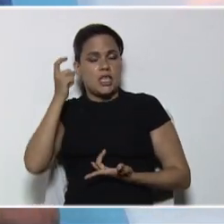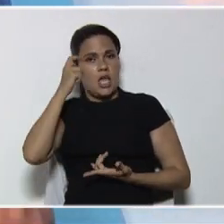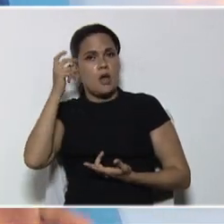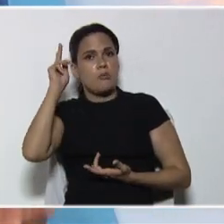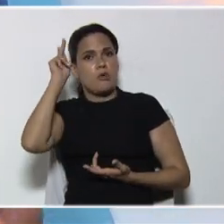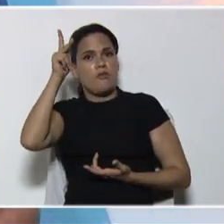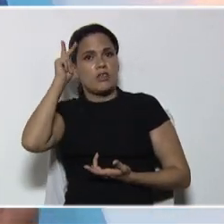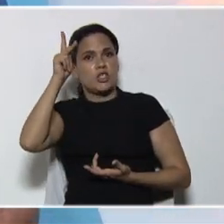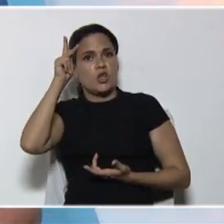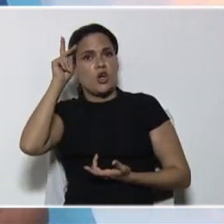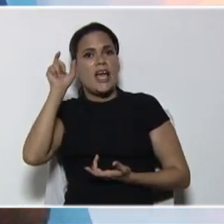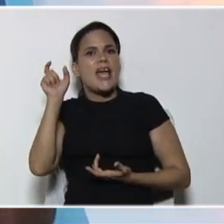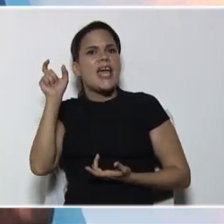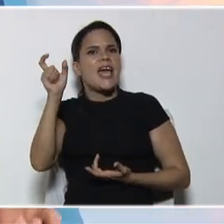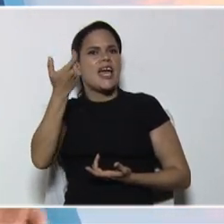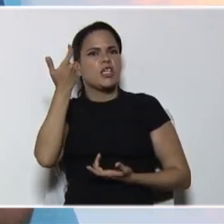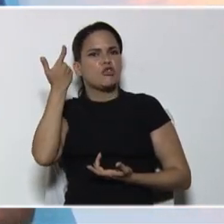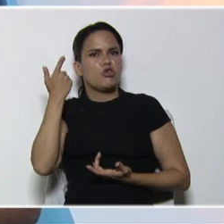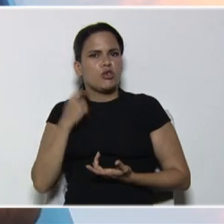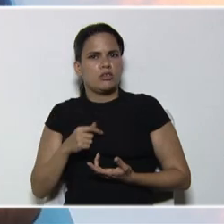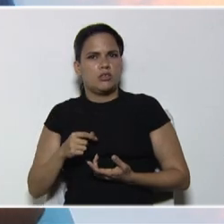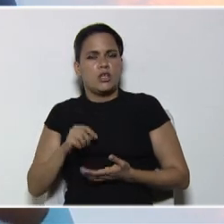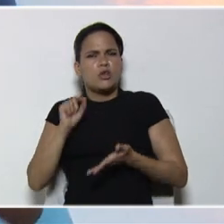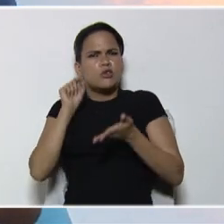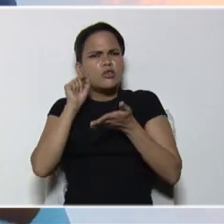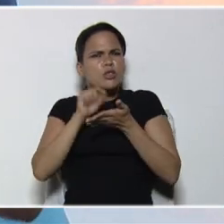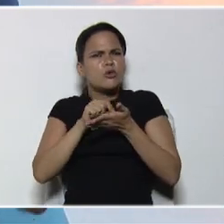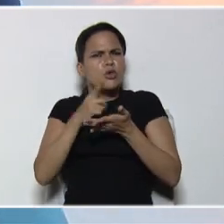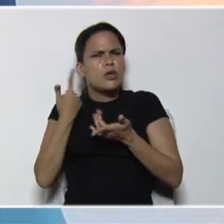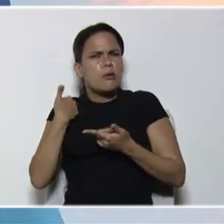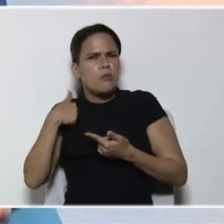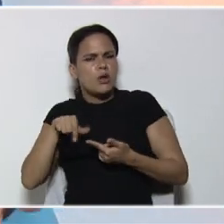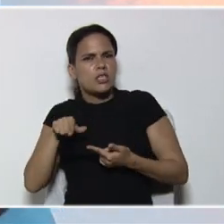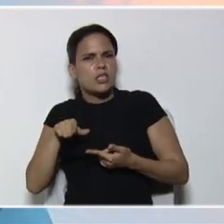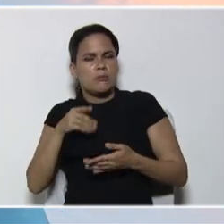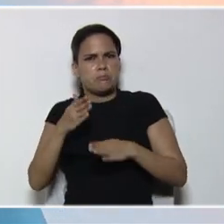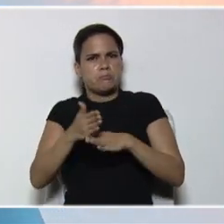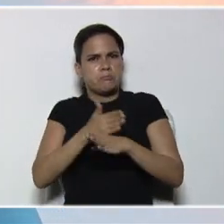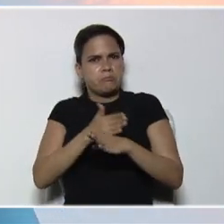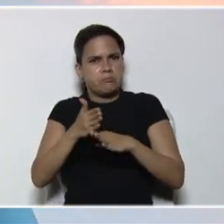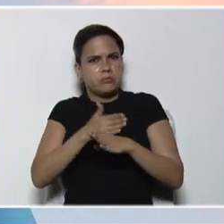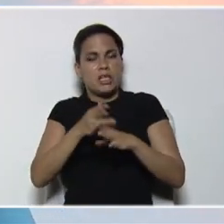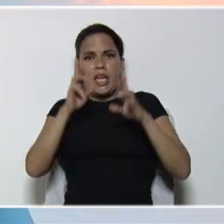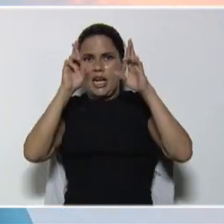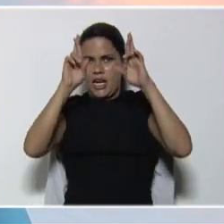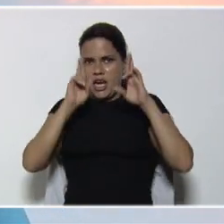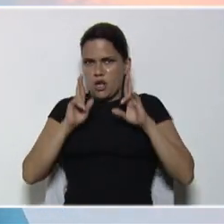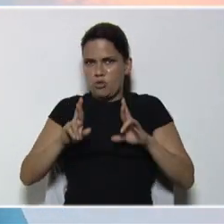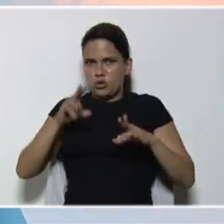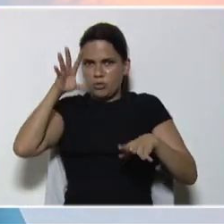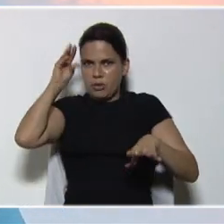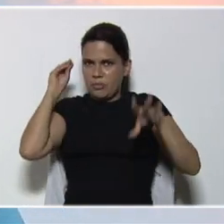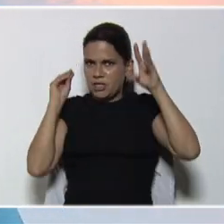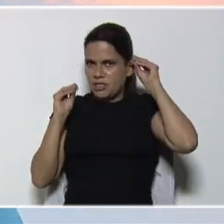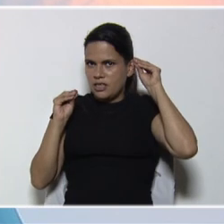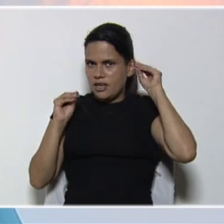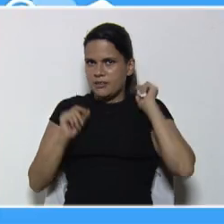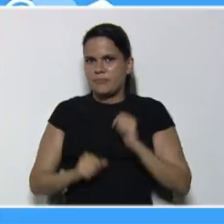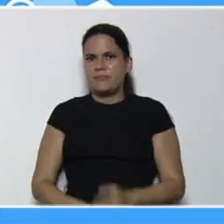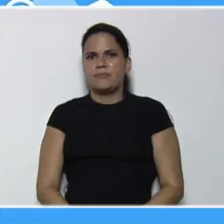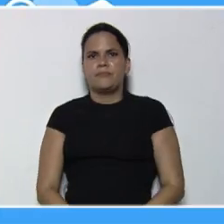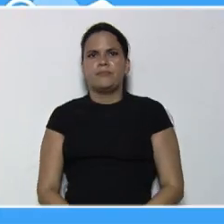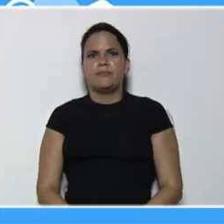profesor, Gerson Rubín, en los segundos, que vamos a tener, para compartir, los recursos, para el aprendizaje.